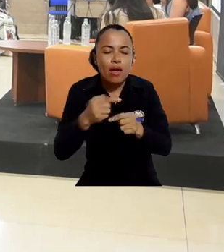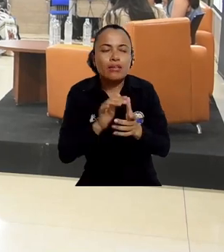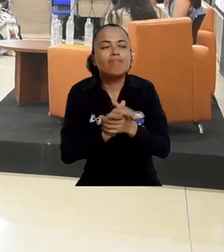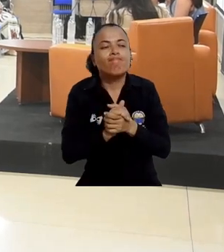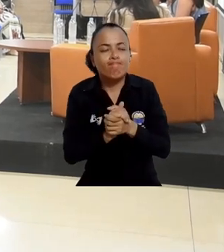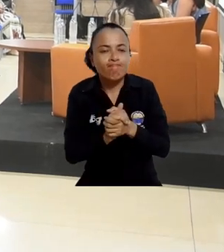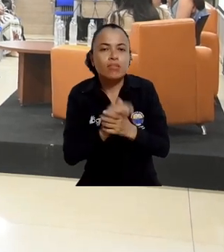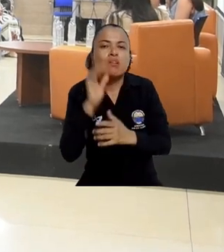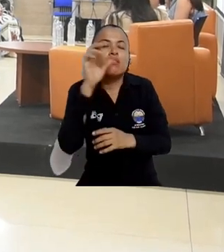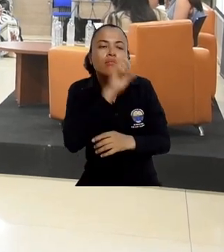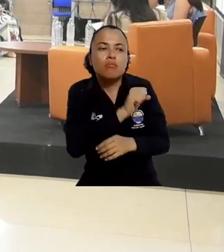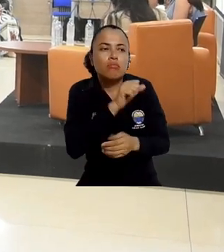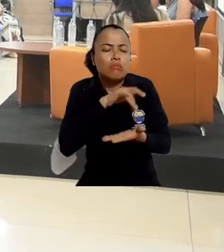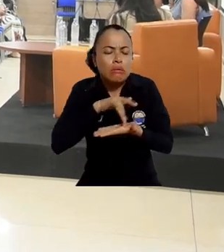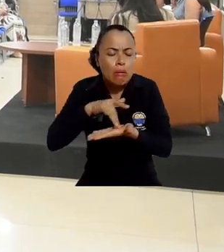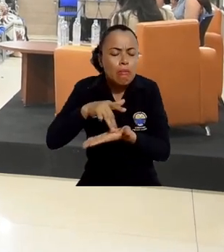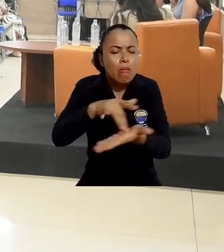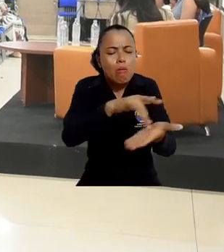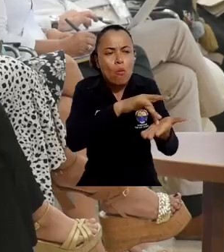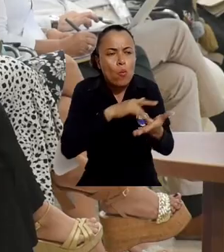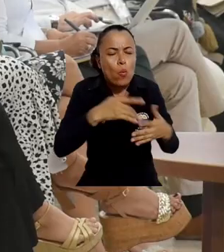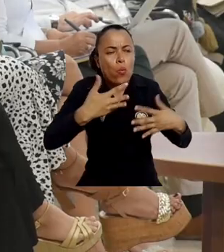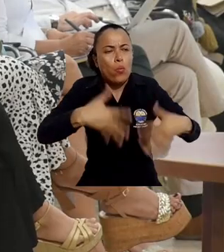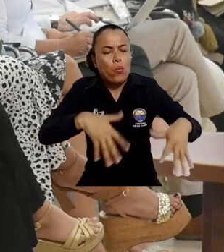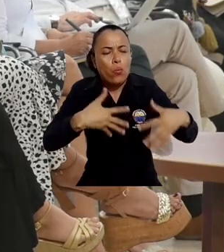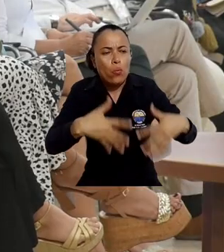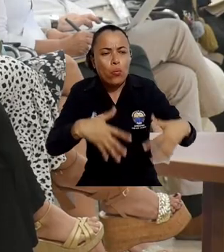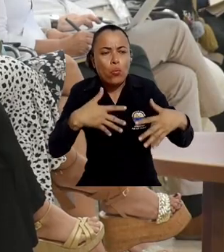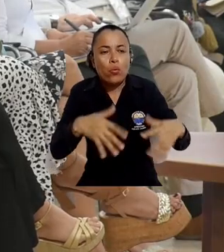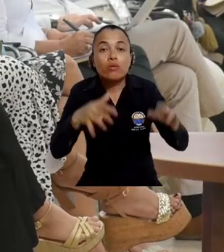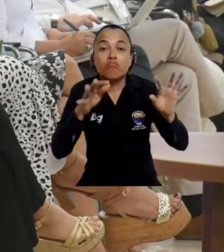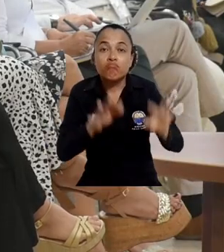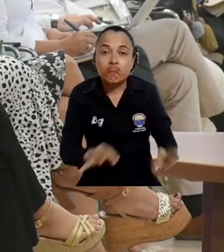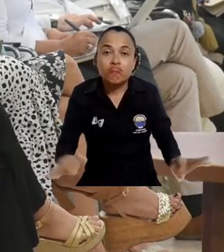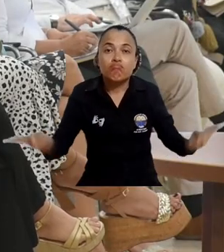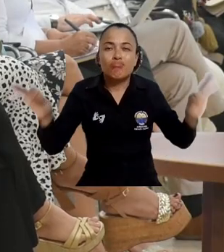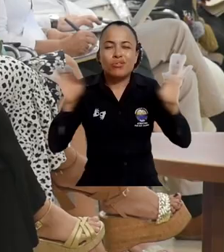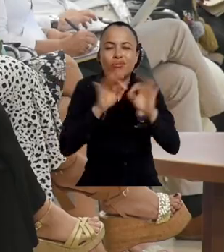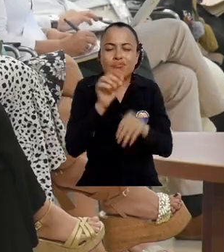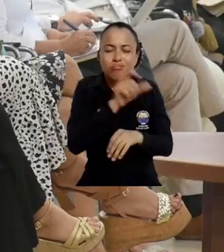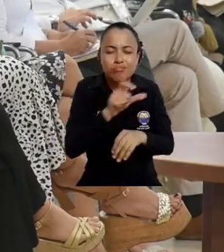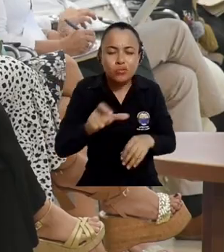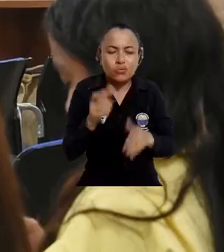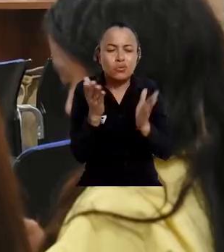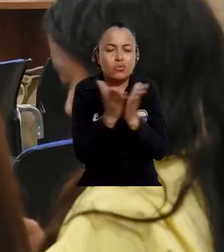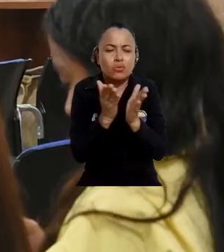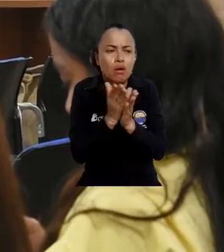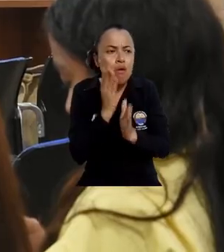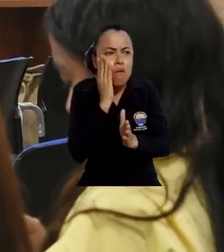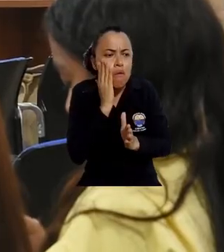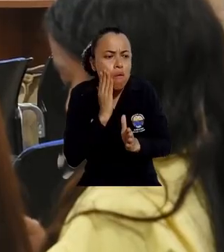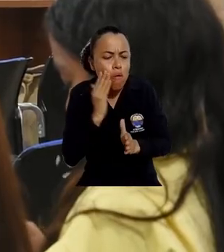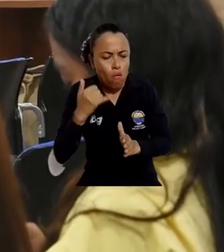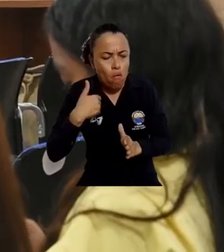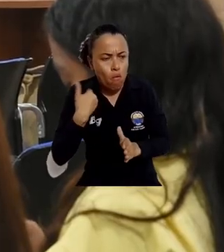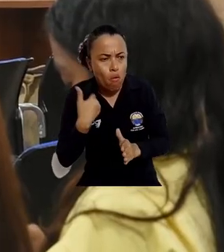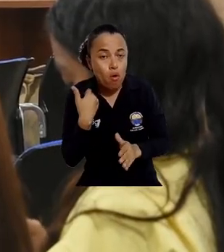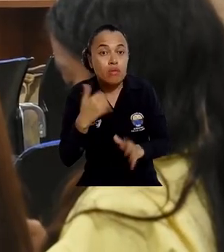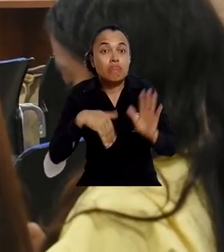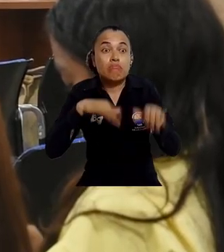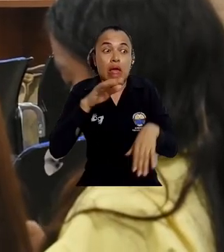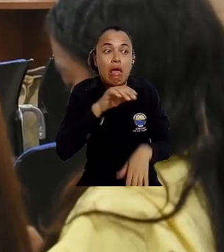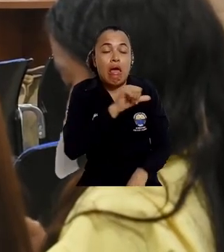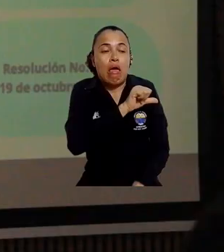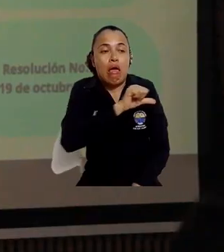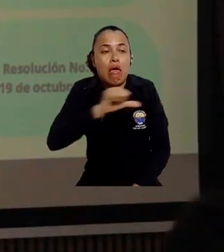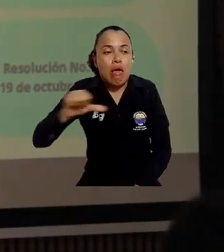participación nutrida de estudiantes, jóvenes, muchas mujeres, a la vez